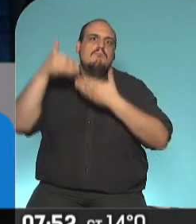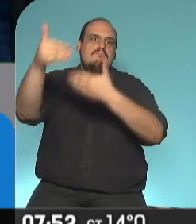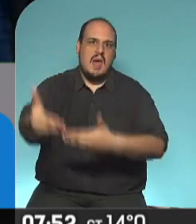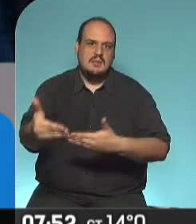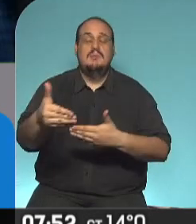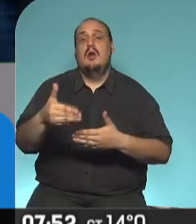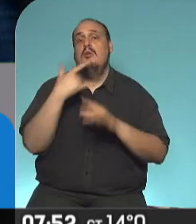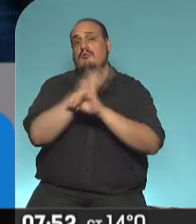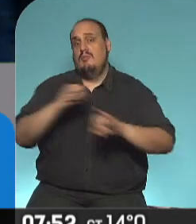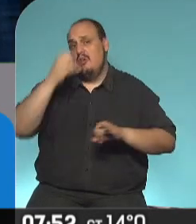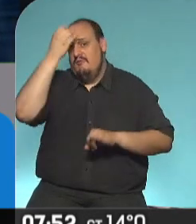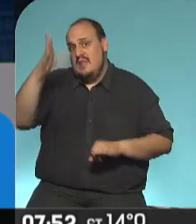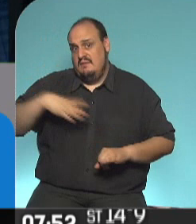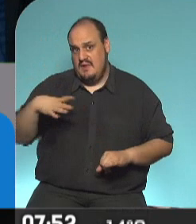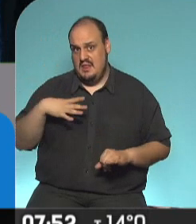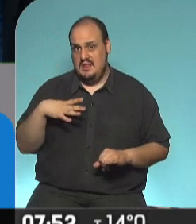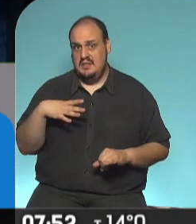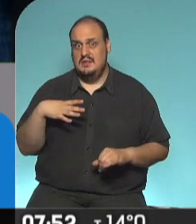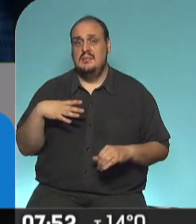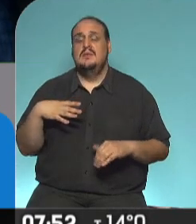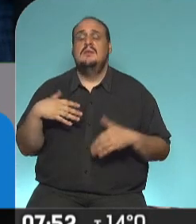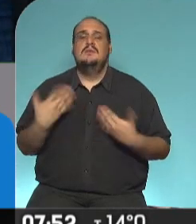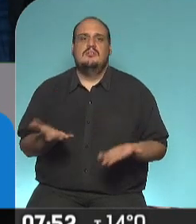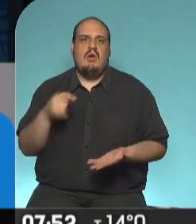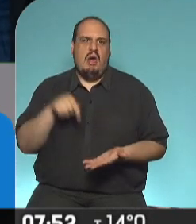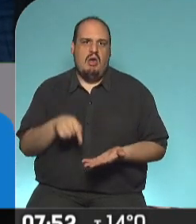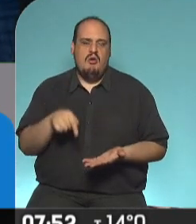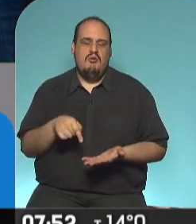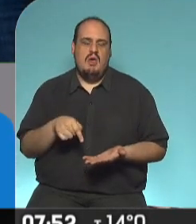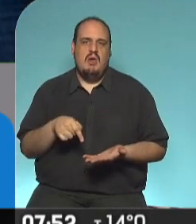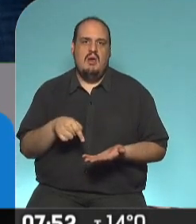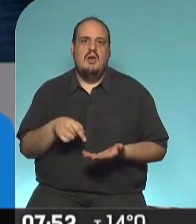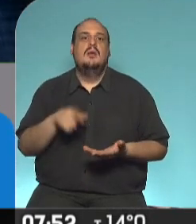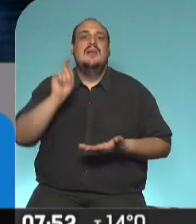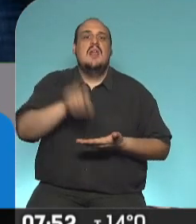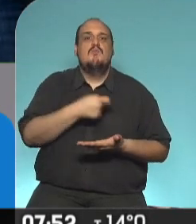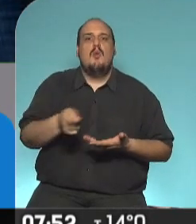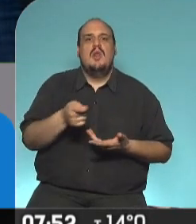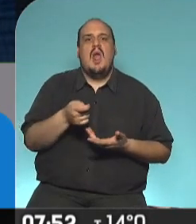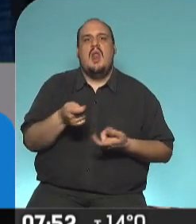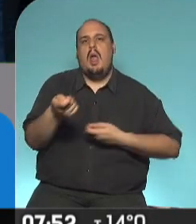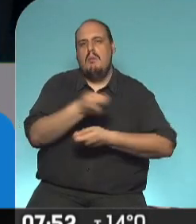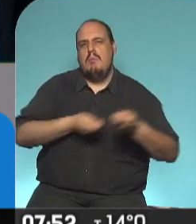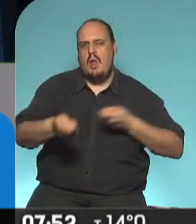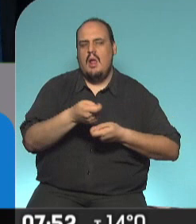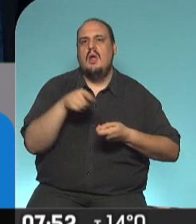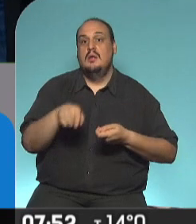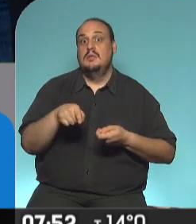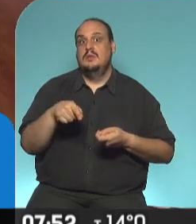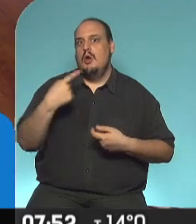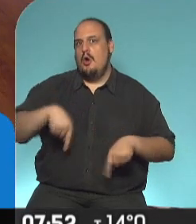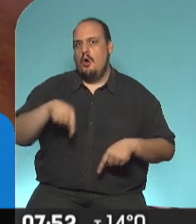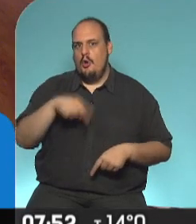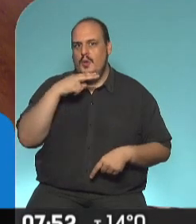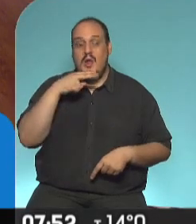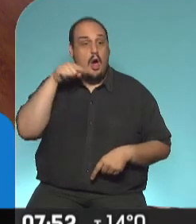información oficial. Entonces, bueno, ahora hablamos de mercado inmobiliario y te sumo una buena noticia de viernes. ¿Hoy 11 de